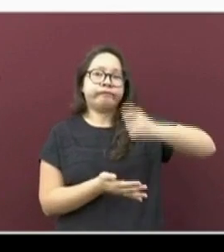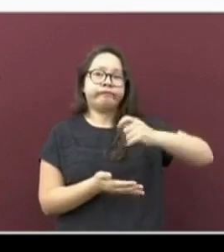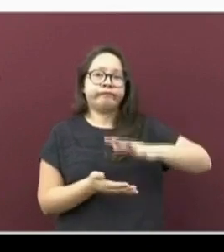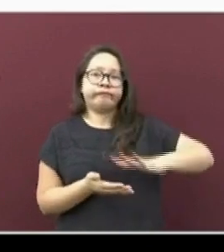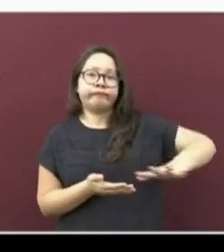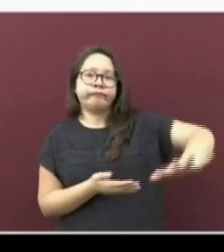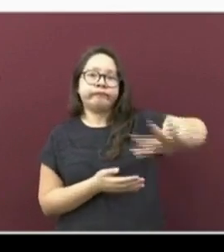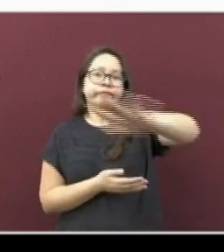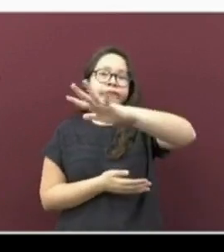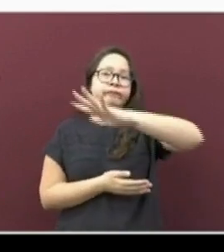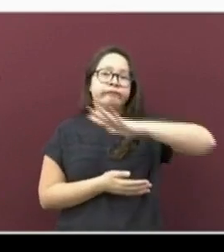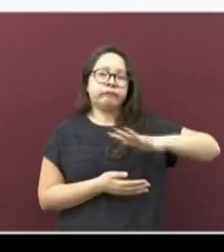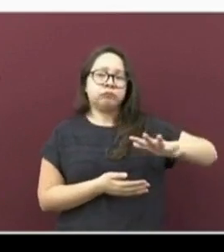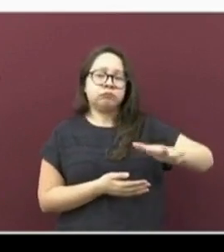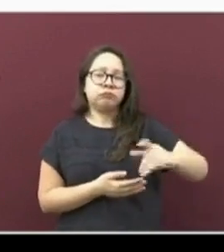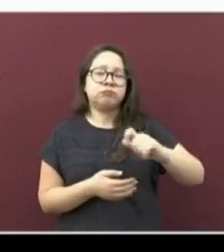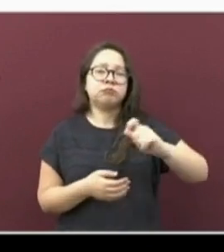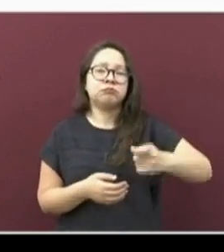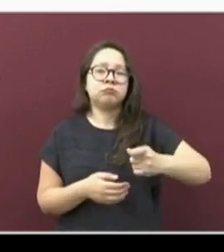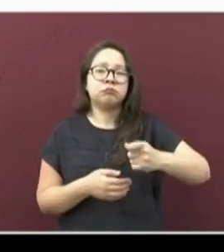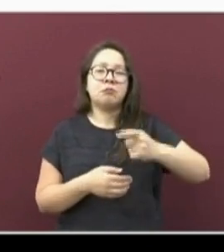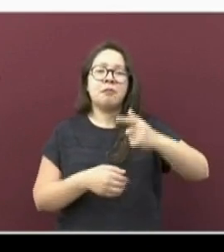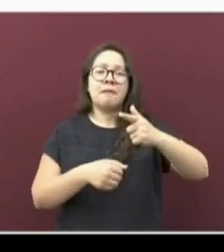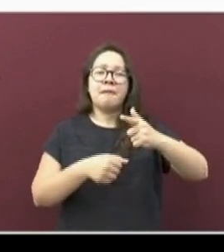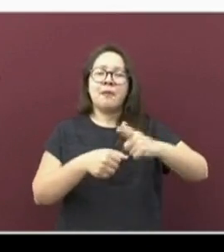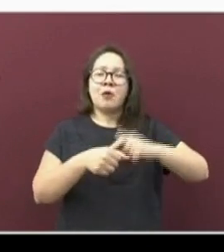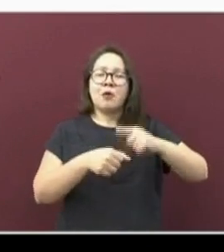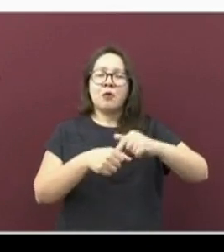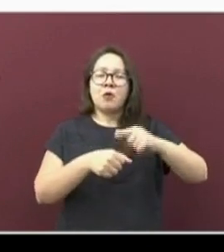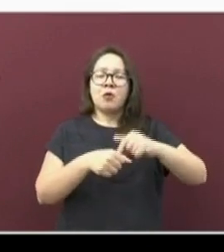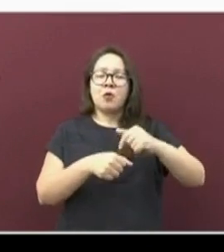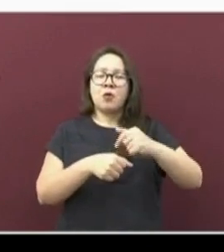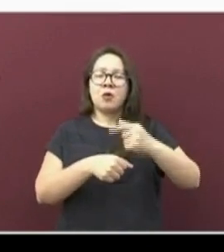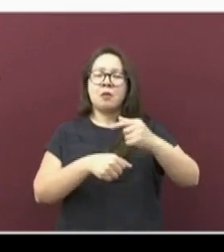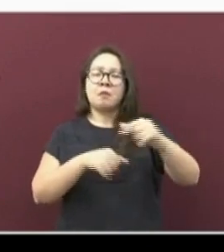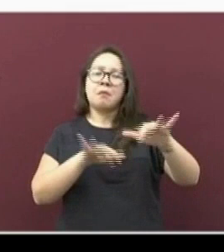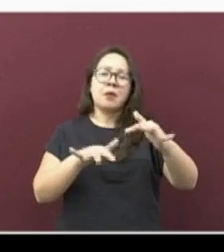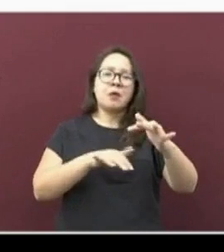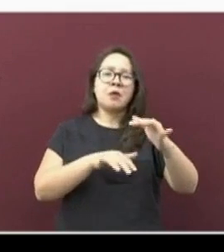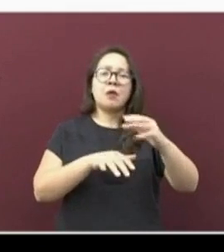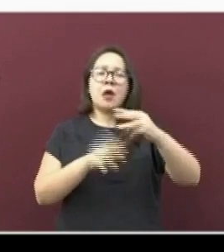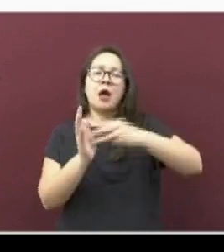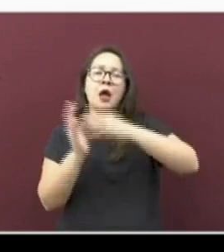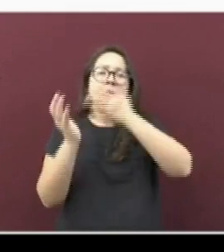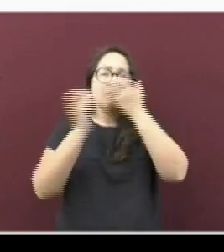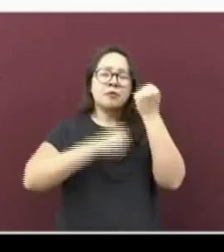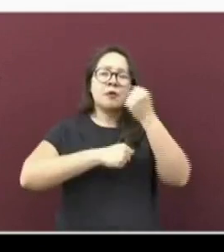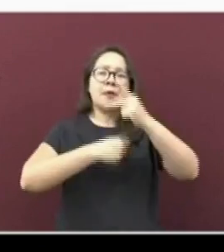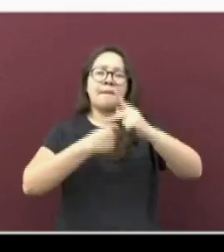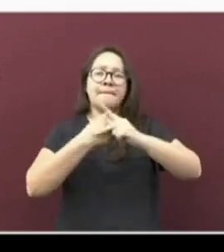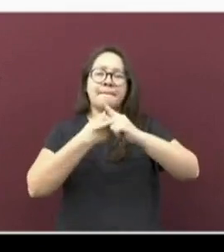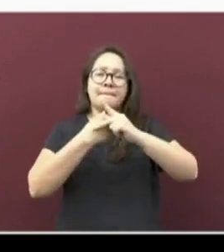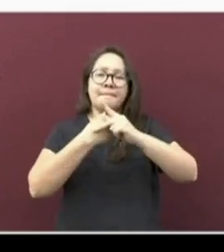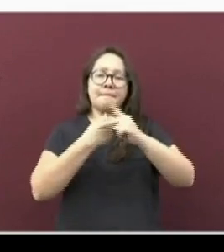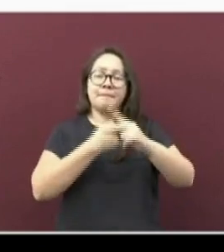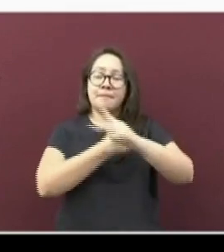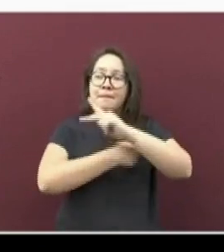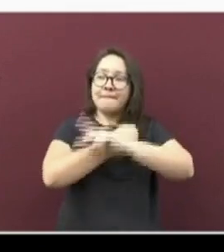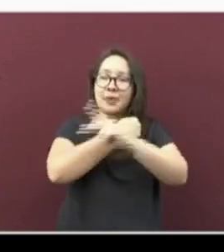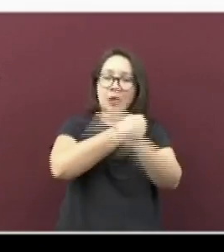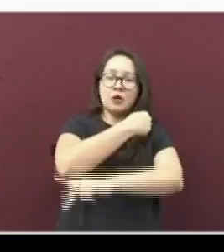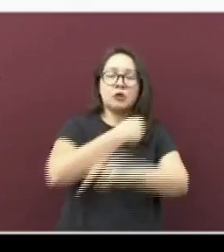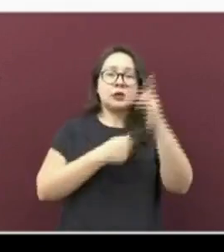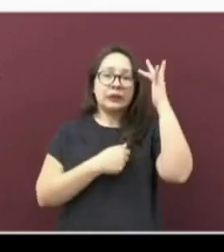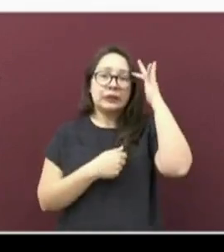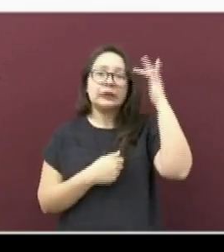parte de la zona en nivel de riesgo medio como Martínez de la Torre, Perote, San Rafael. Sin